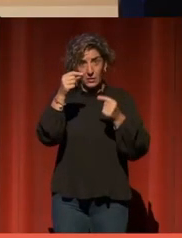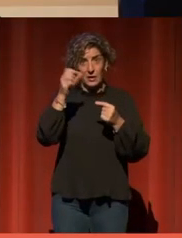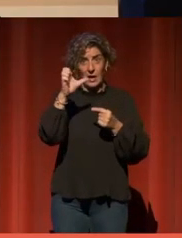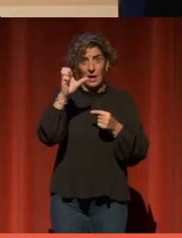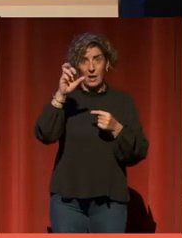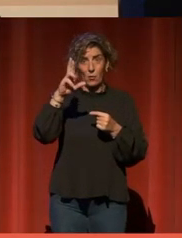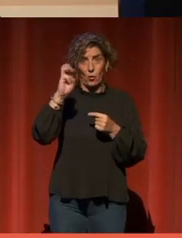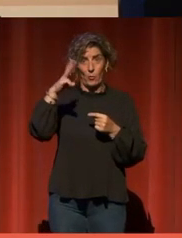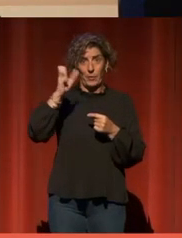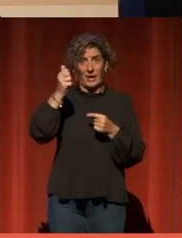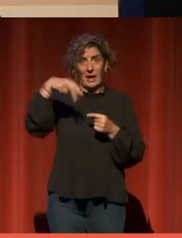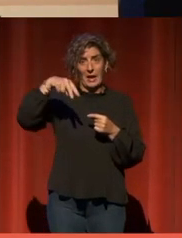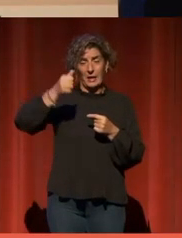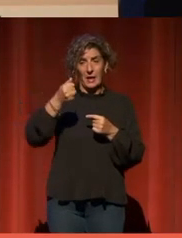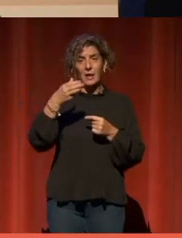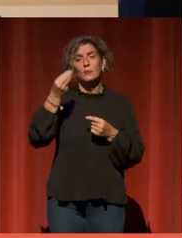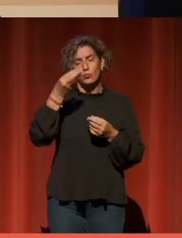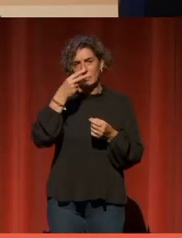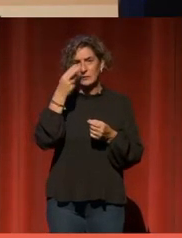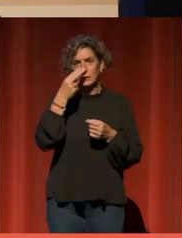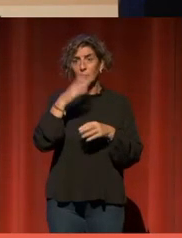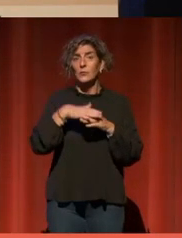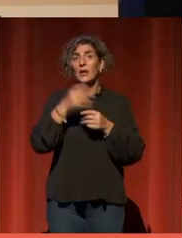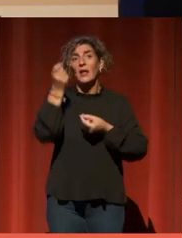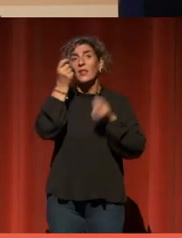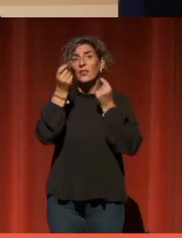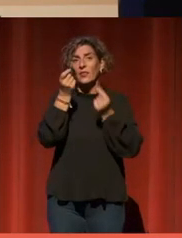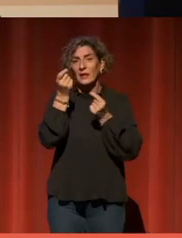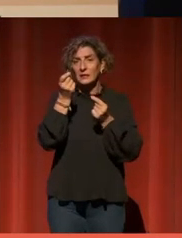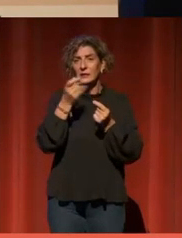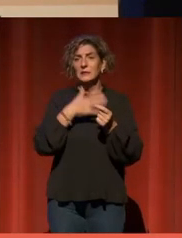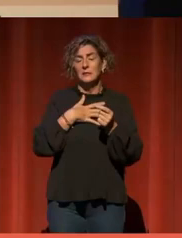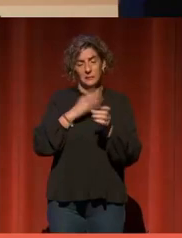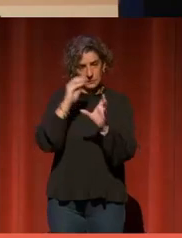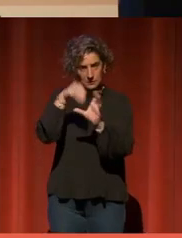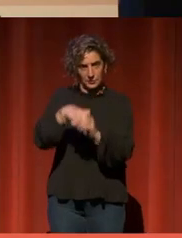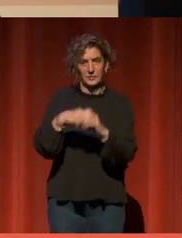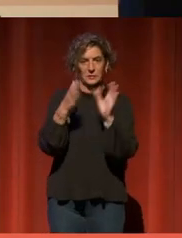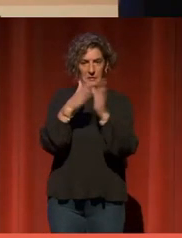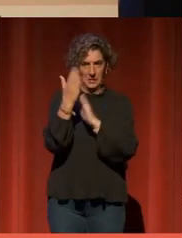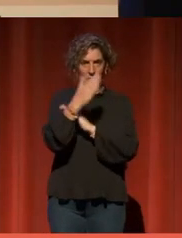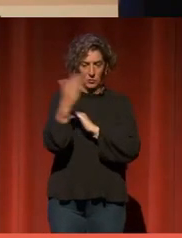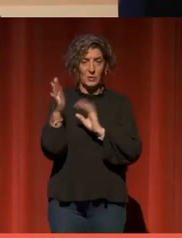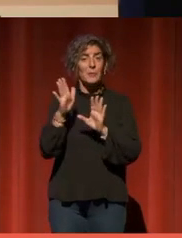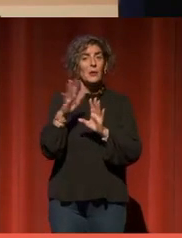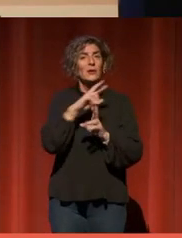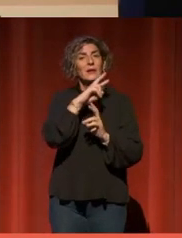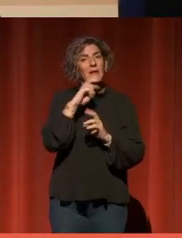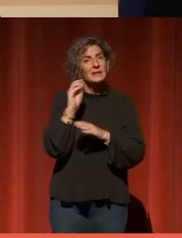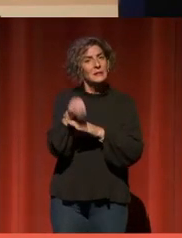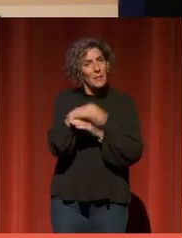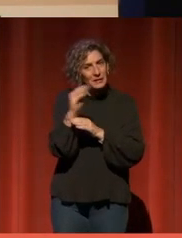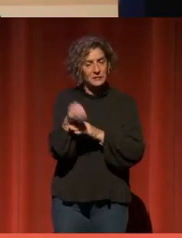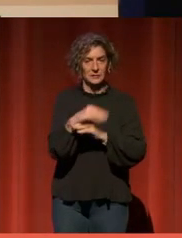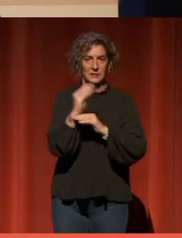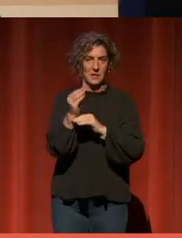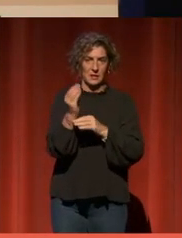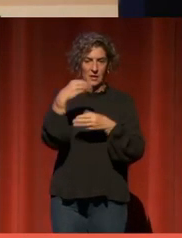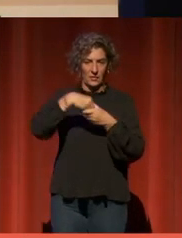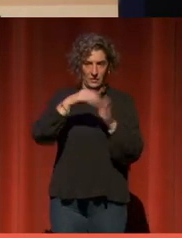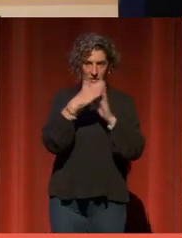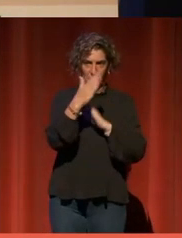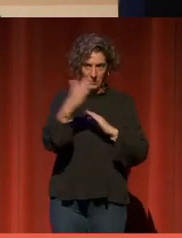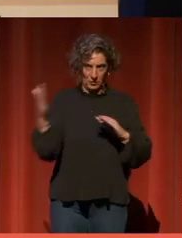muy interesante porque los datos pertenecen a las bibliotecas y se mantienen en las bibliotecas, museos, etc.